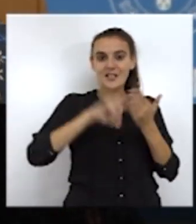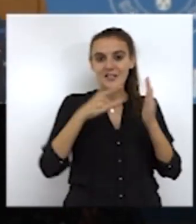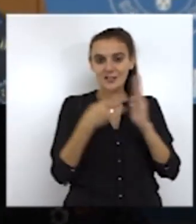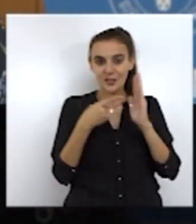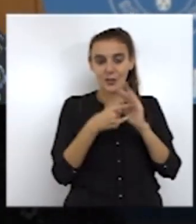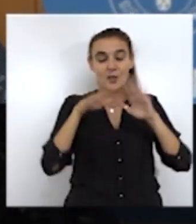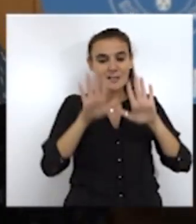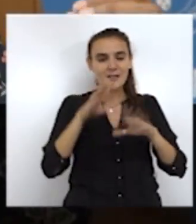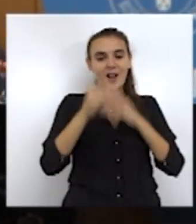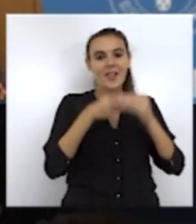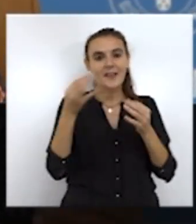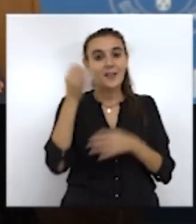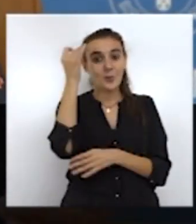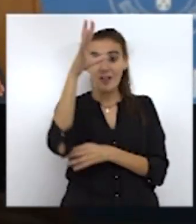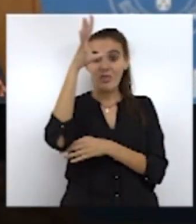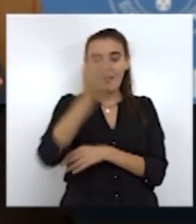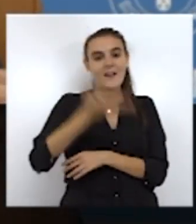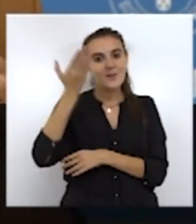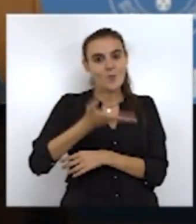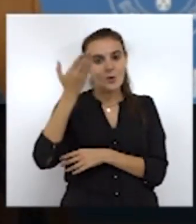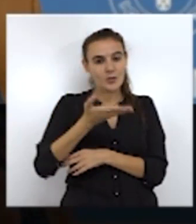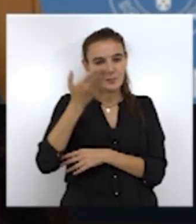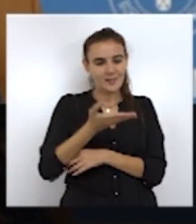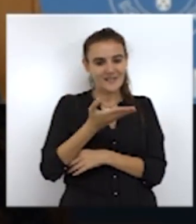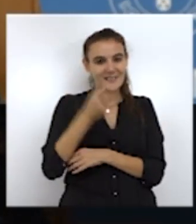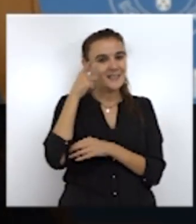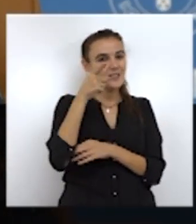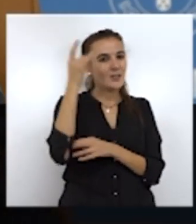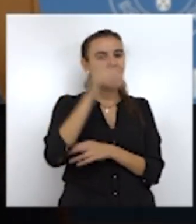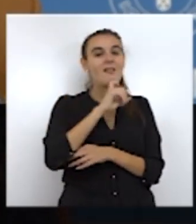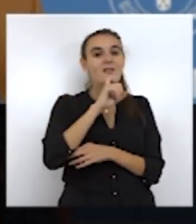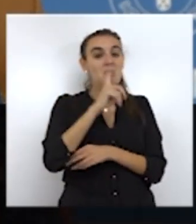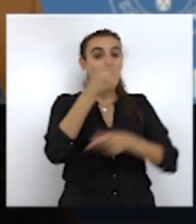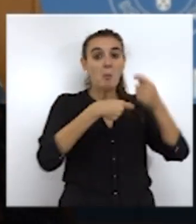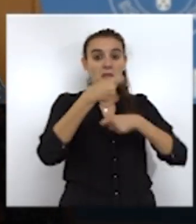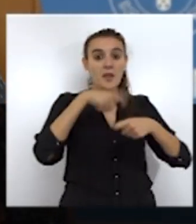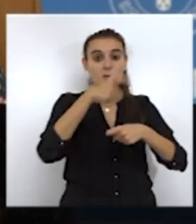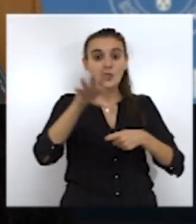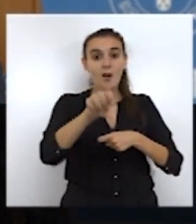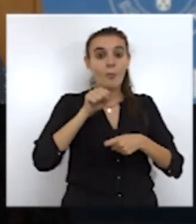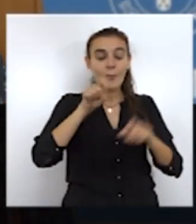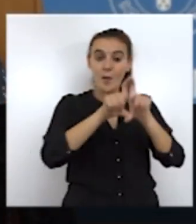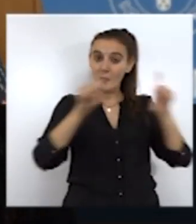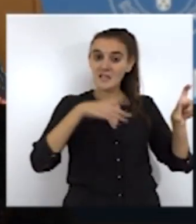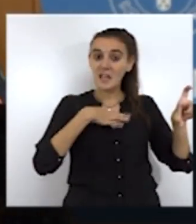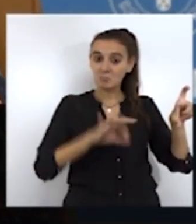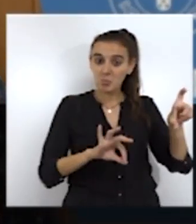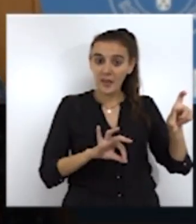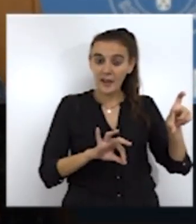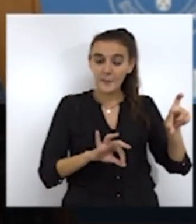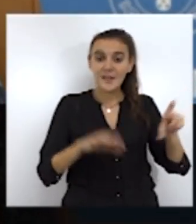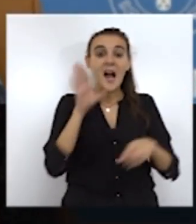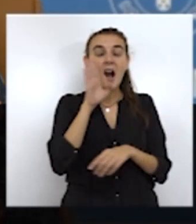tecnológico simplemente es tener una idea tener una idea que sea vendible que la quiera comprar una empresa y que